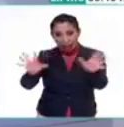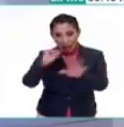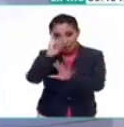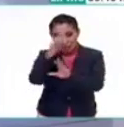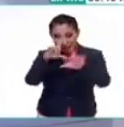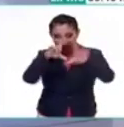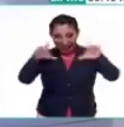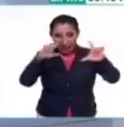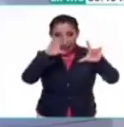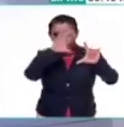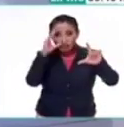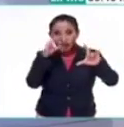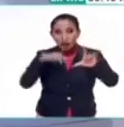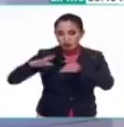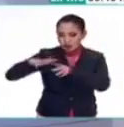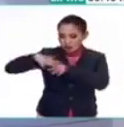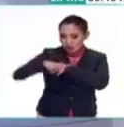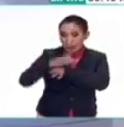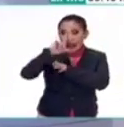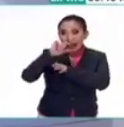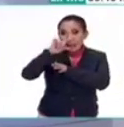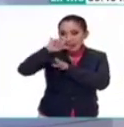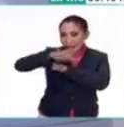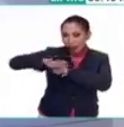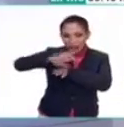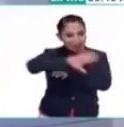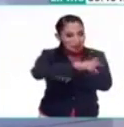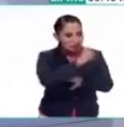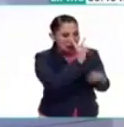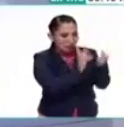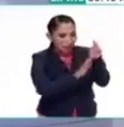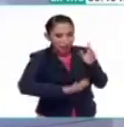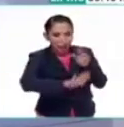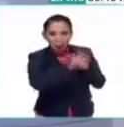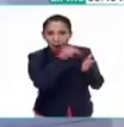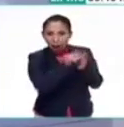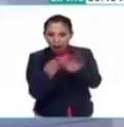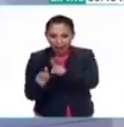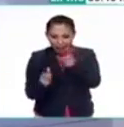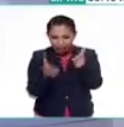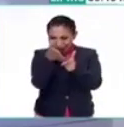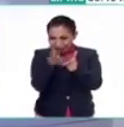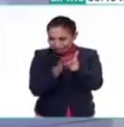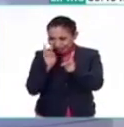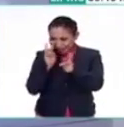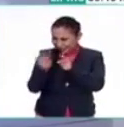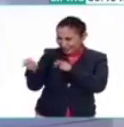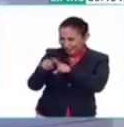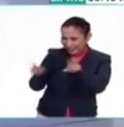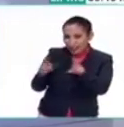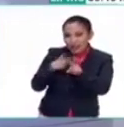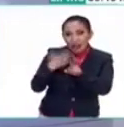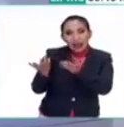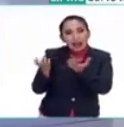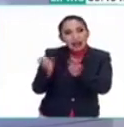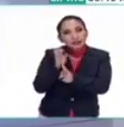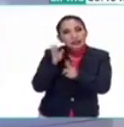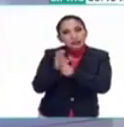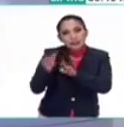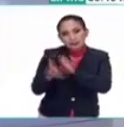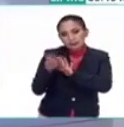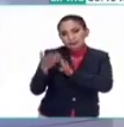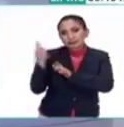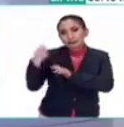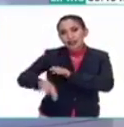imagen, estas lenguas de la lava contra los campos de cultivo que están ahí a un lado y entonces construyen lo que se